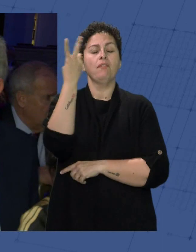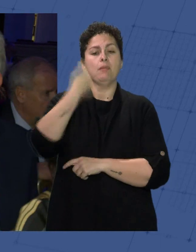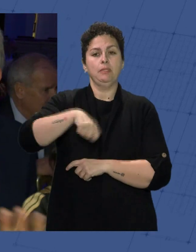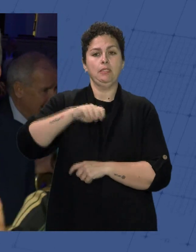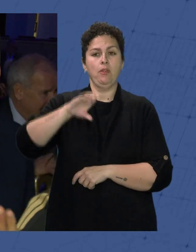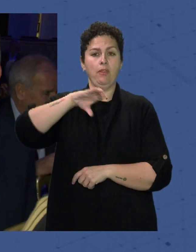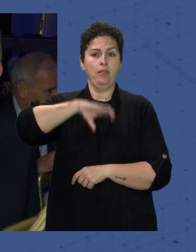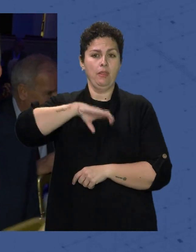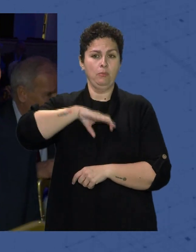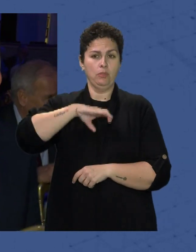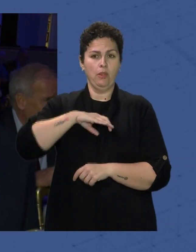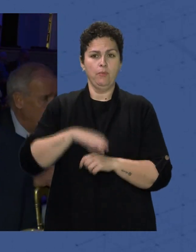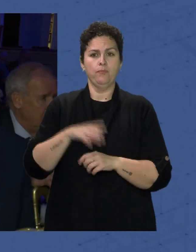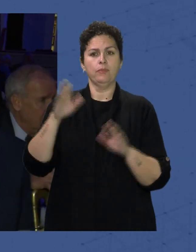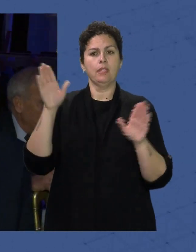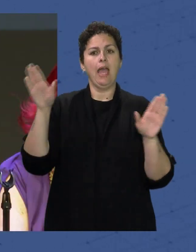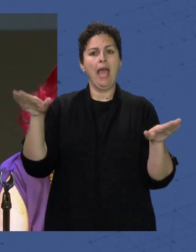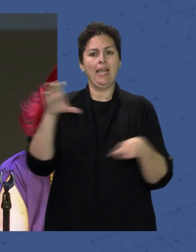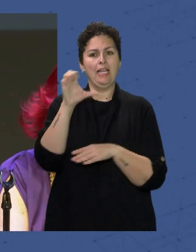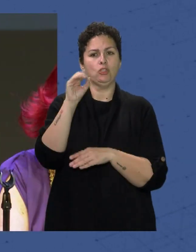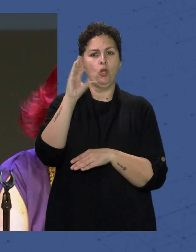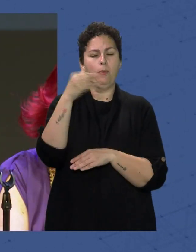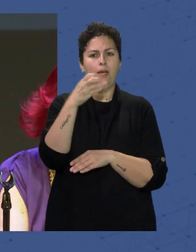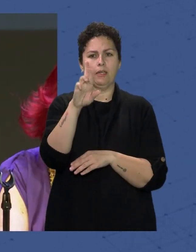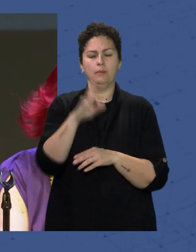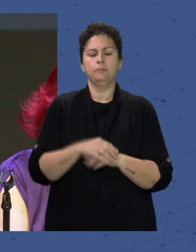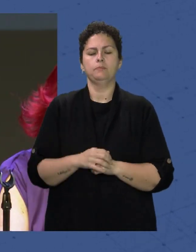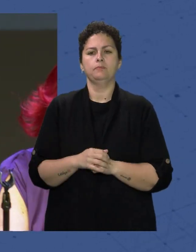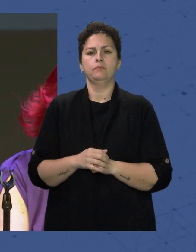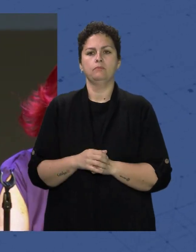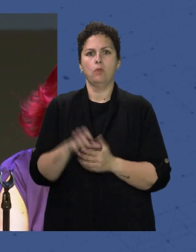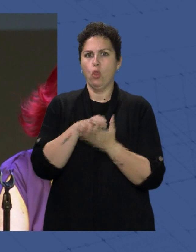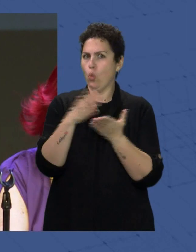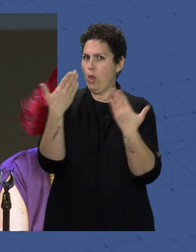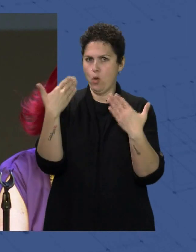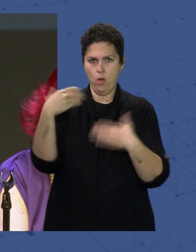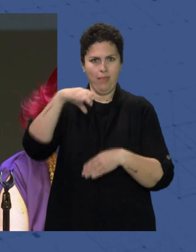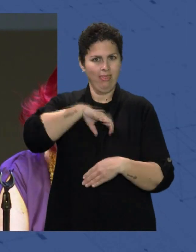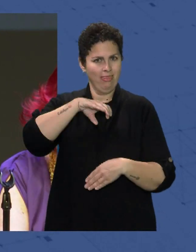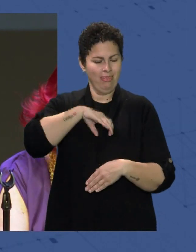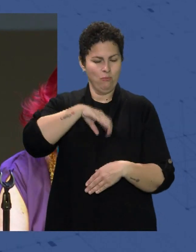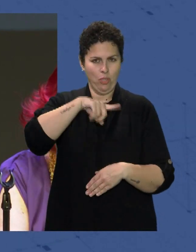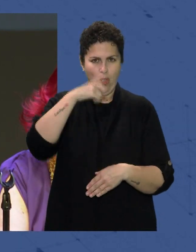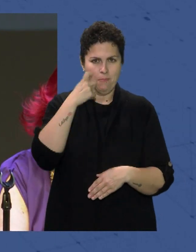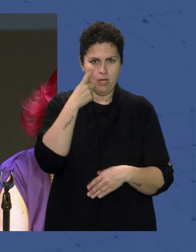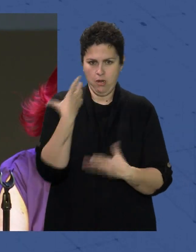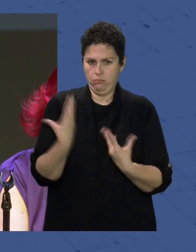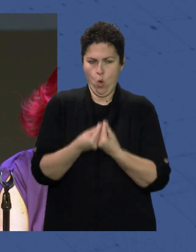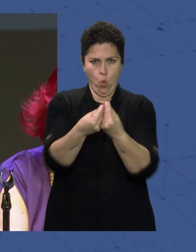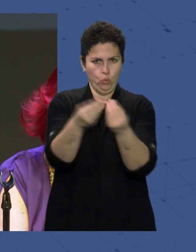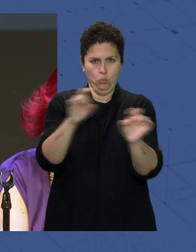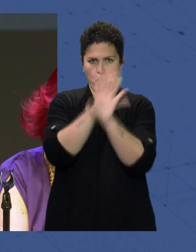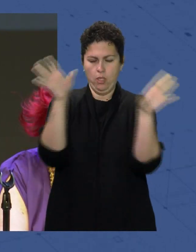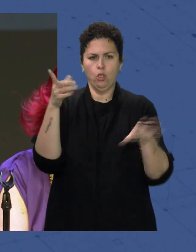Diputación Provincial, Ángel Escobar No dudéis en ningún momento que la Diputación Provincial de Almería está con vosotros Que es